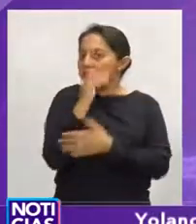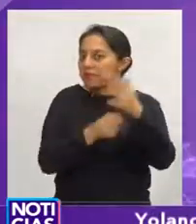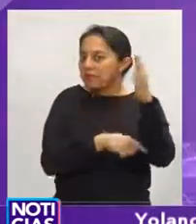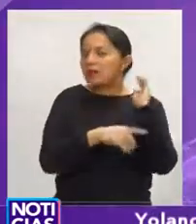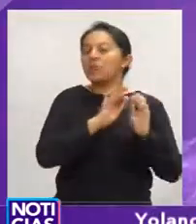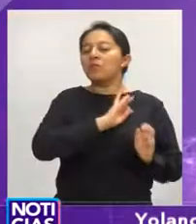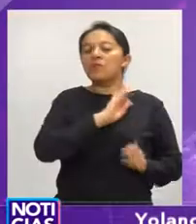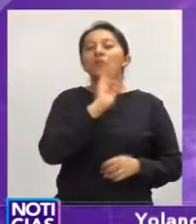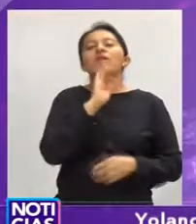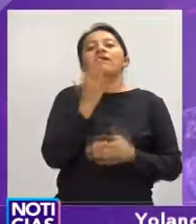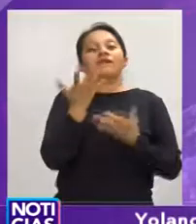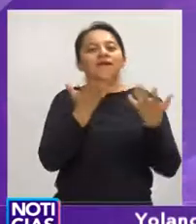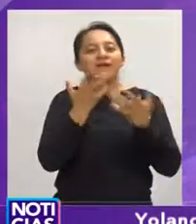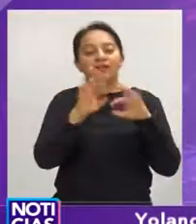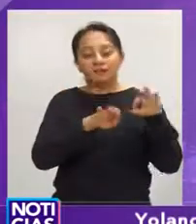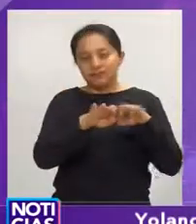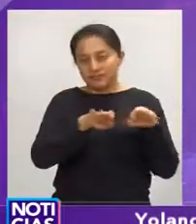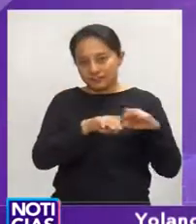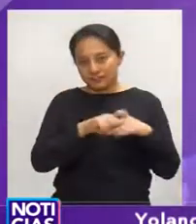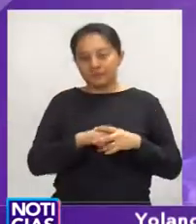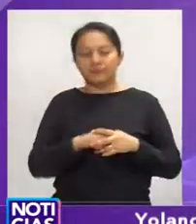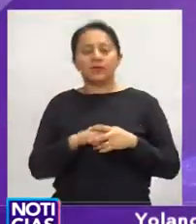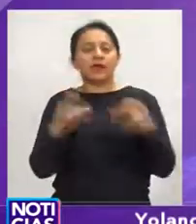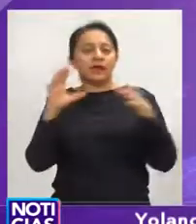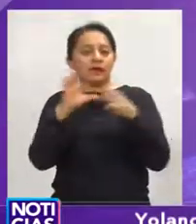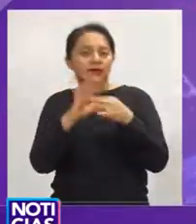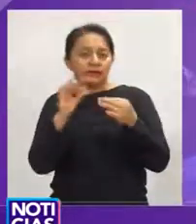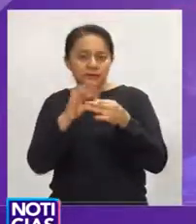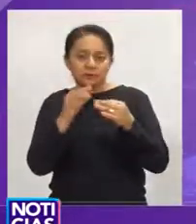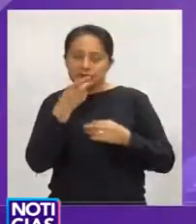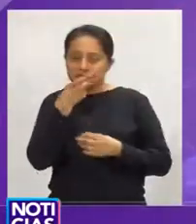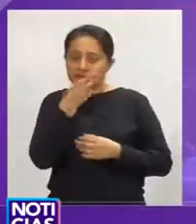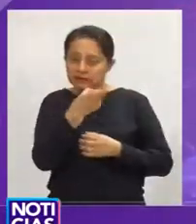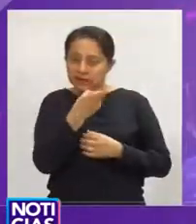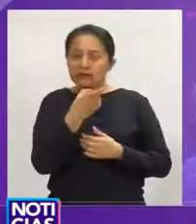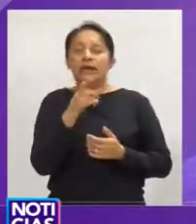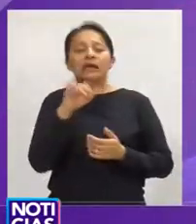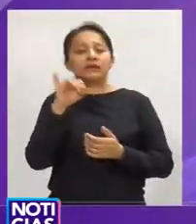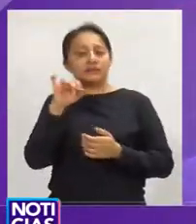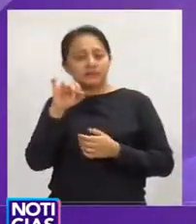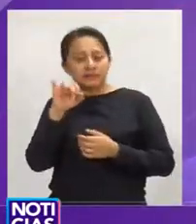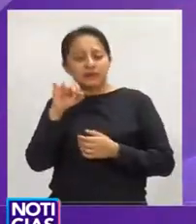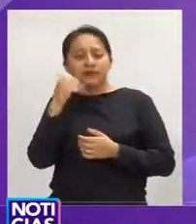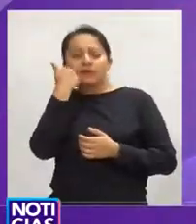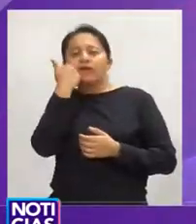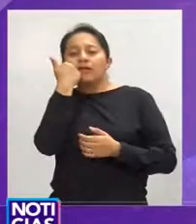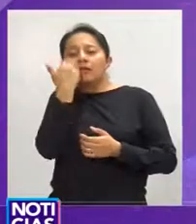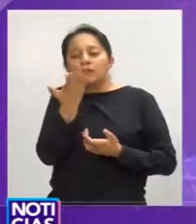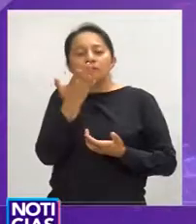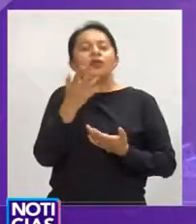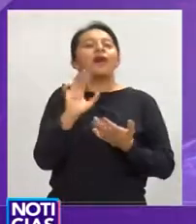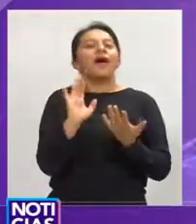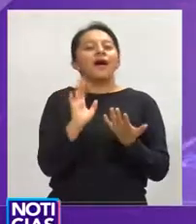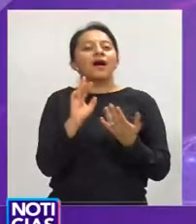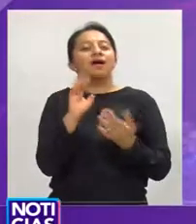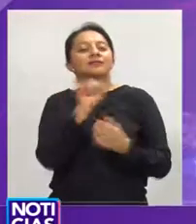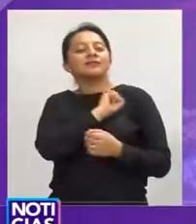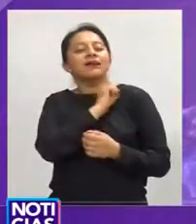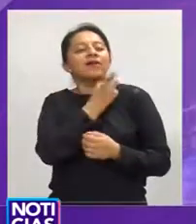incorporando una política estatal en materia de prevención y mitigación,